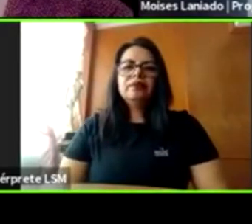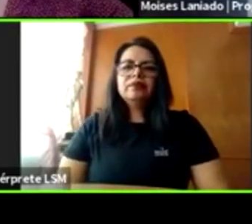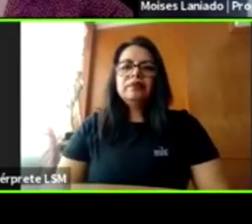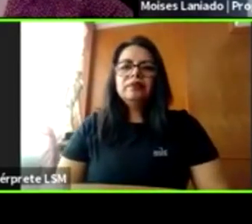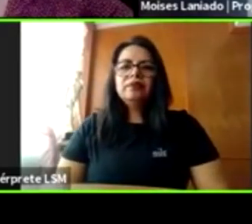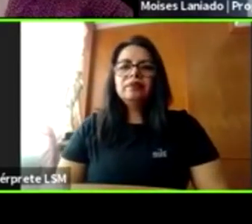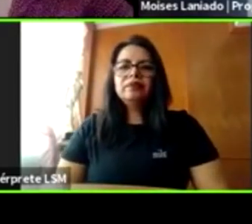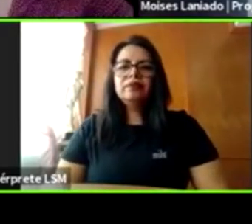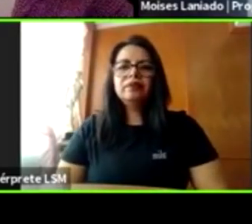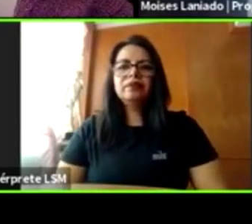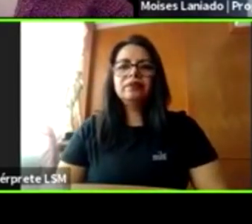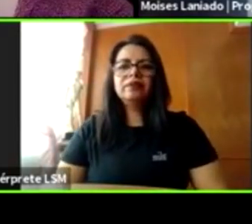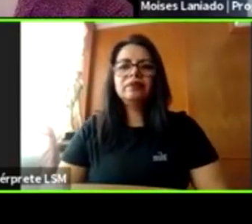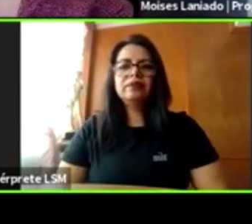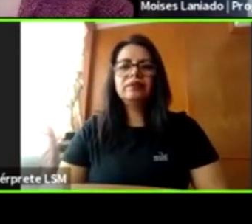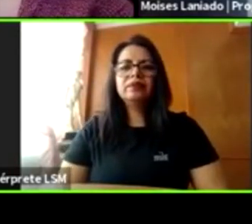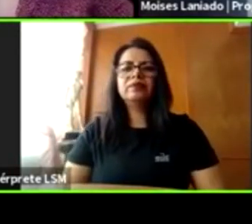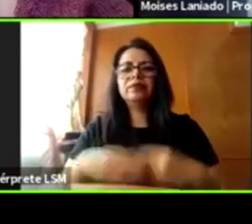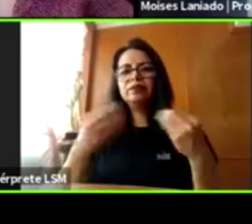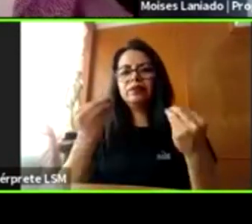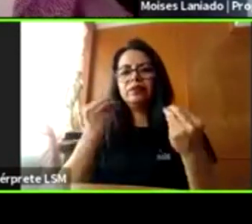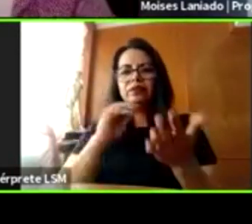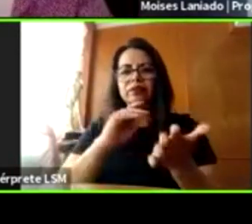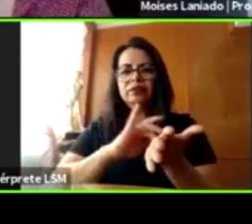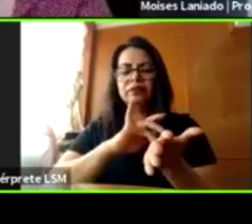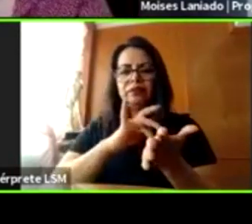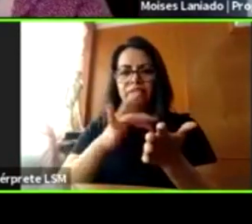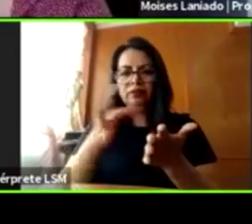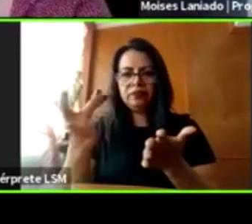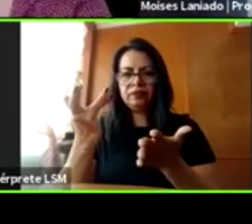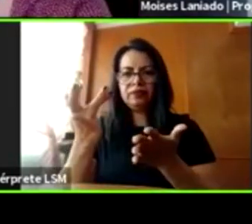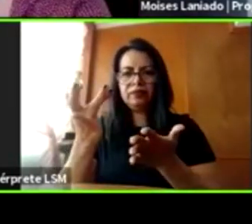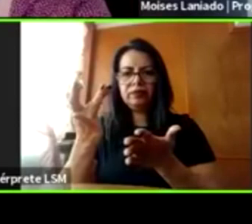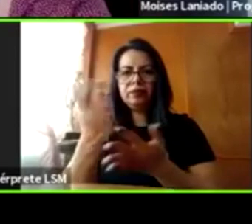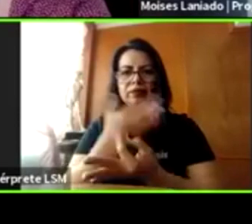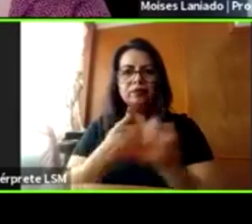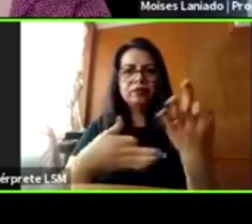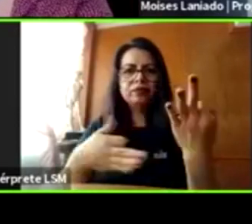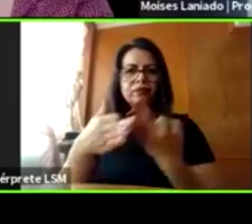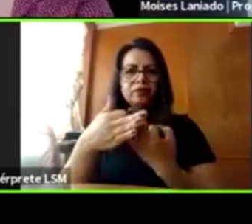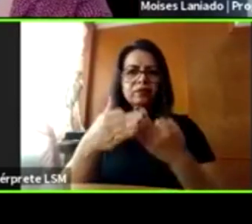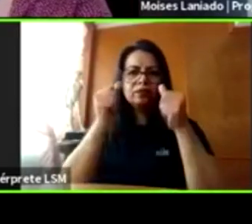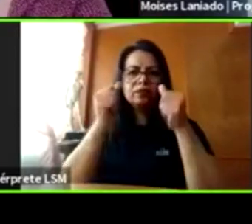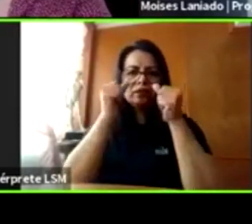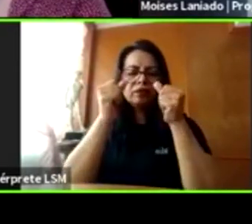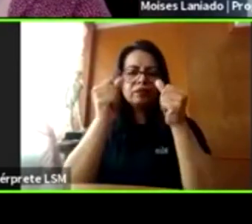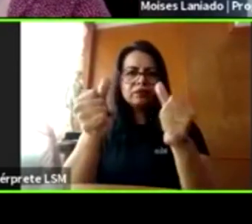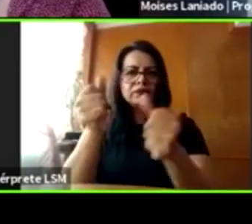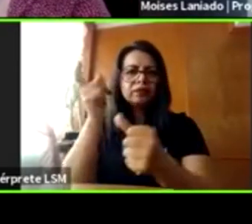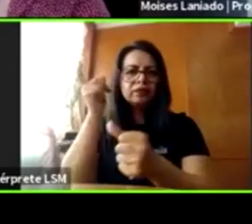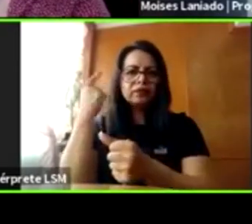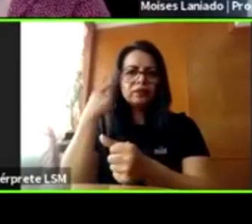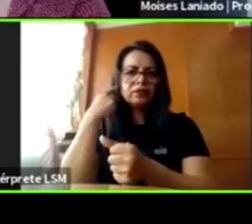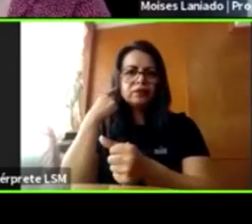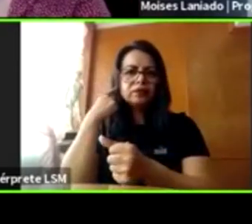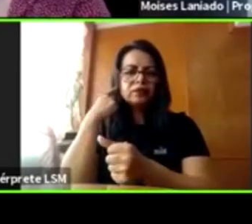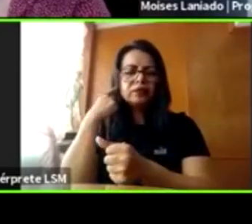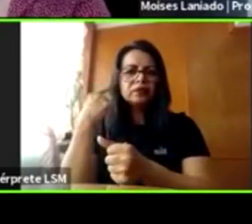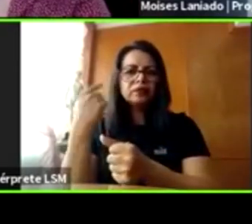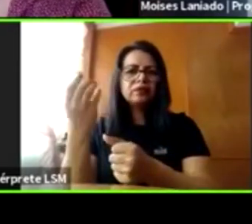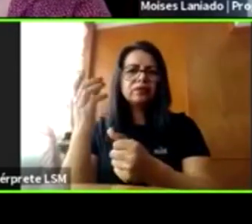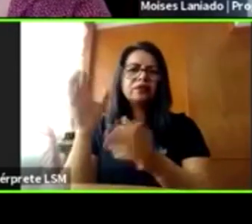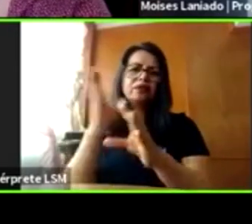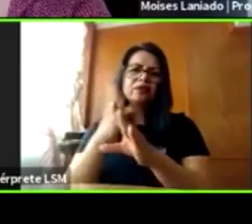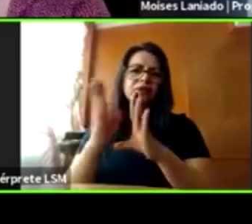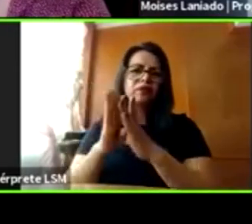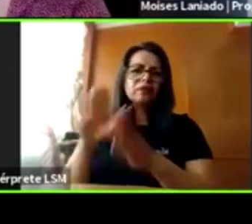escuchar a Moisés y Rosario, tanta experiencia, tantas cosas interesantes que dijeron. Yo creo que